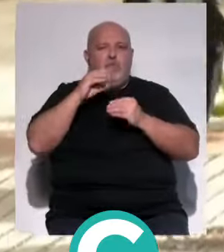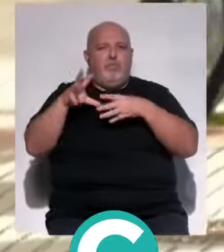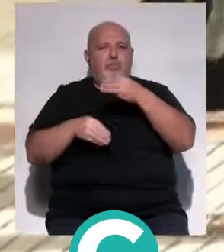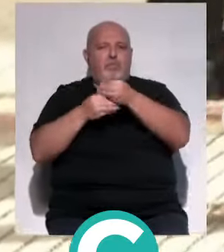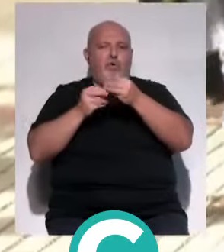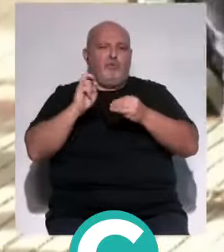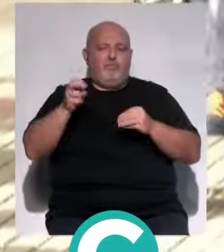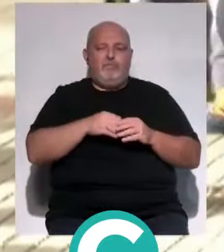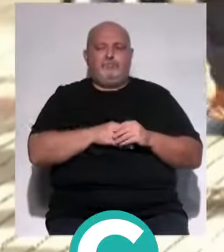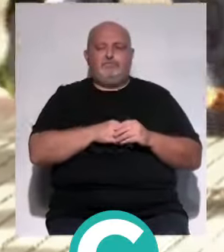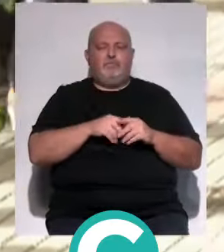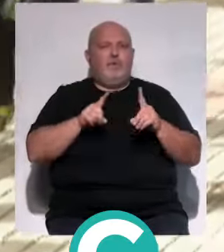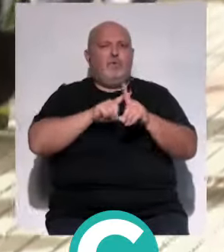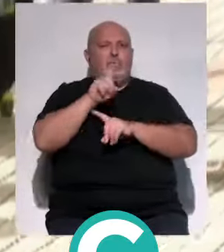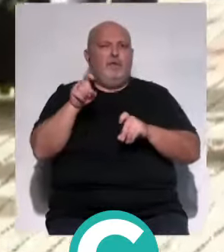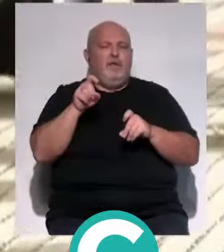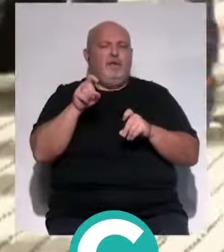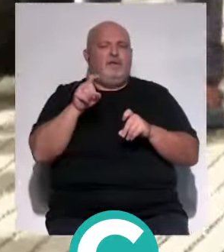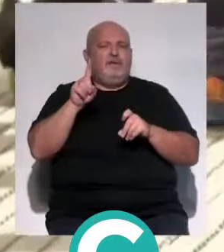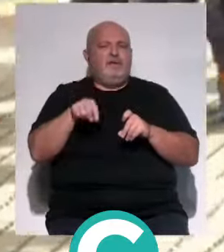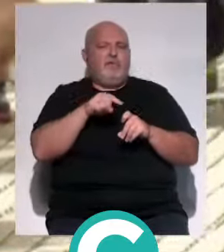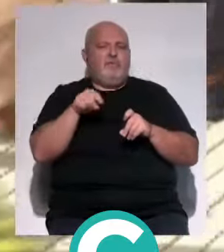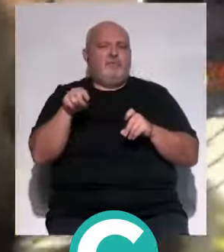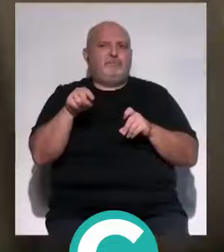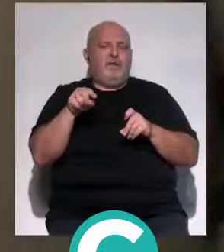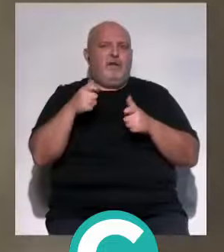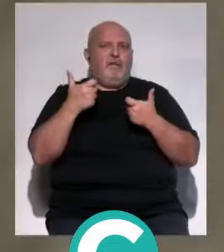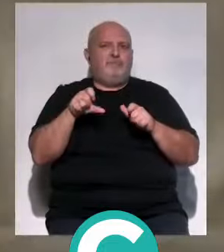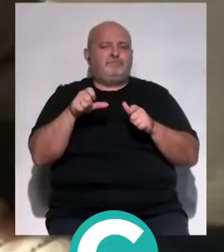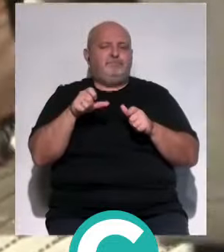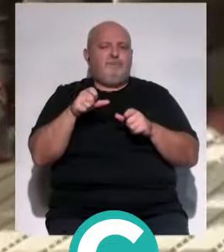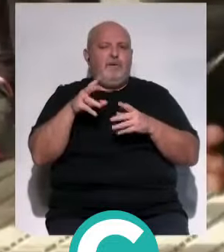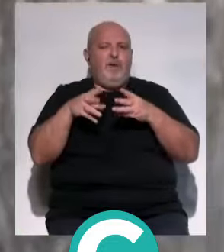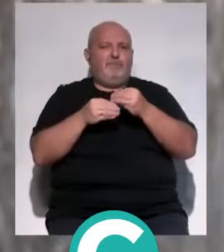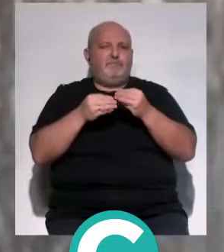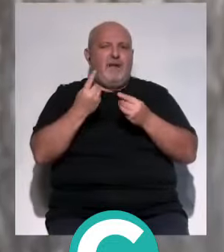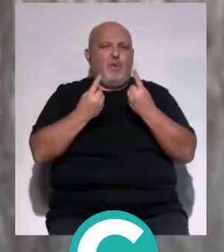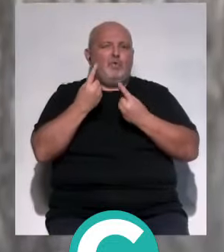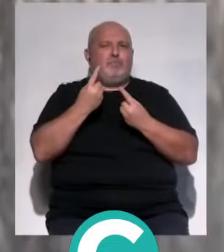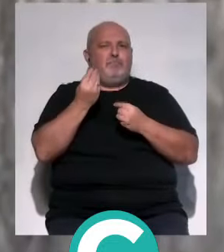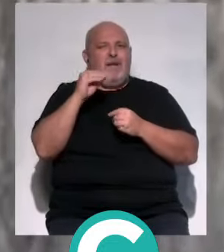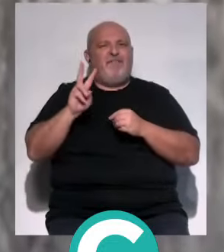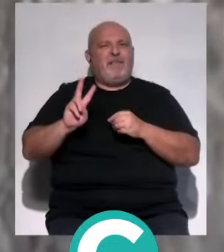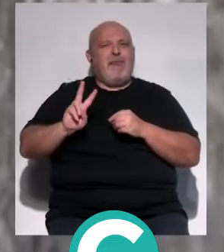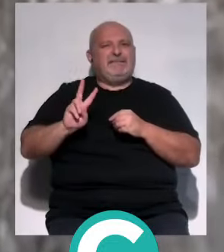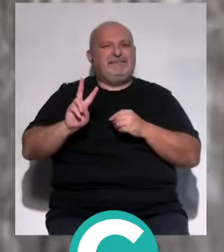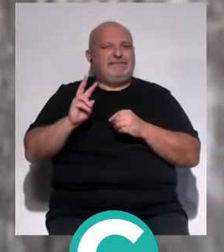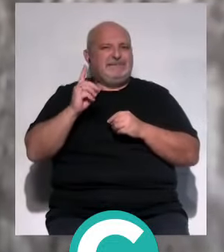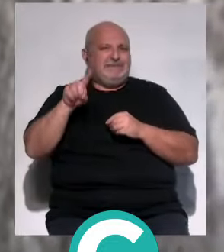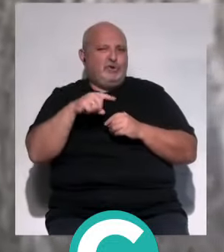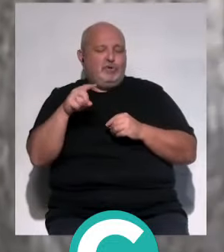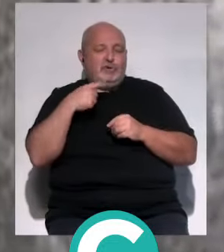un poco la dieta. Te iba a preguntar si eran imprescindibles los suplementos. En casos de estos, sí. Si tú,